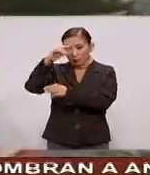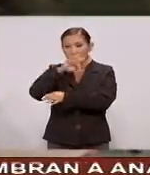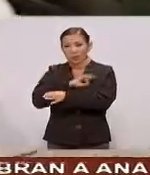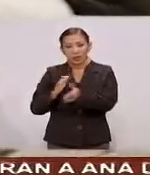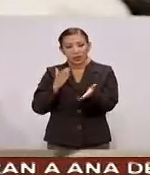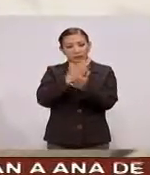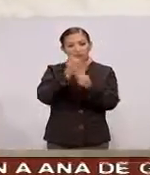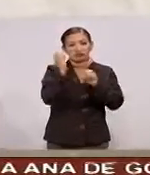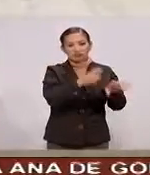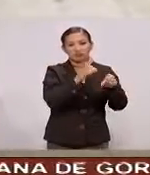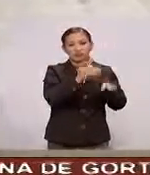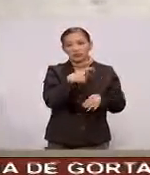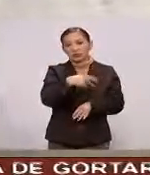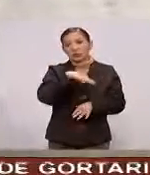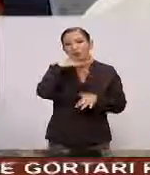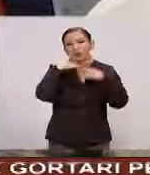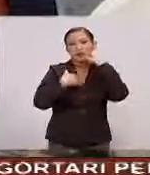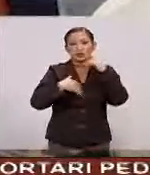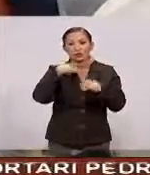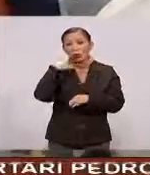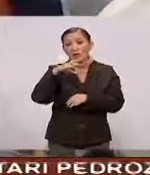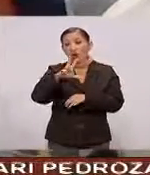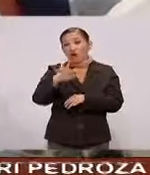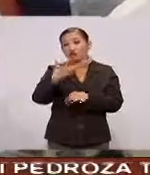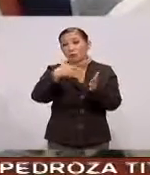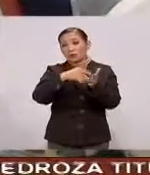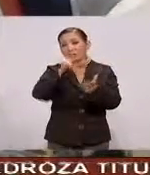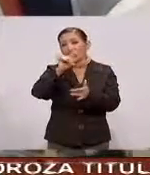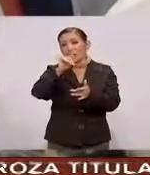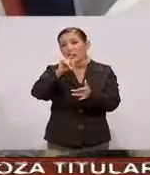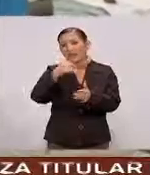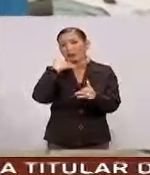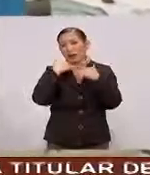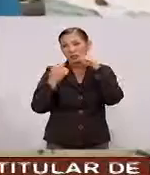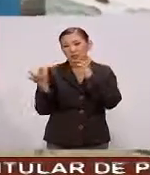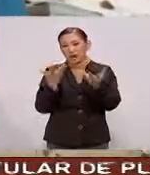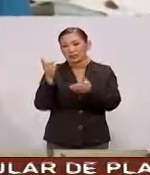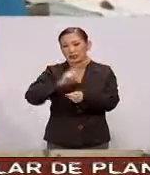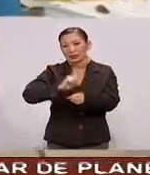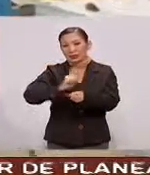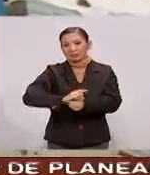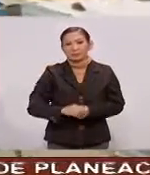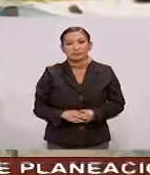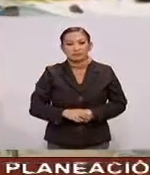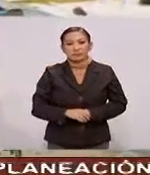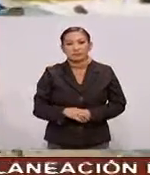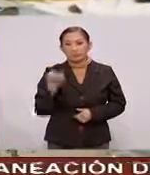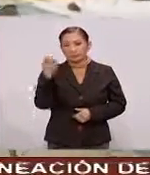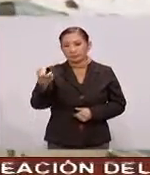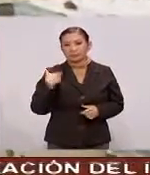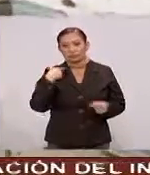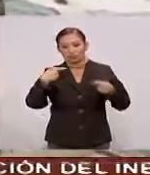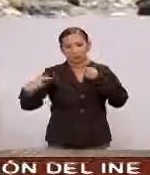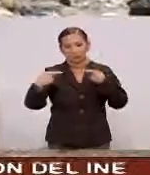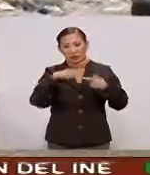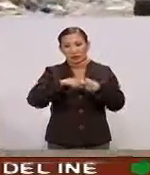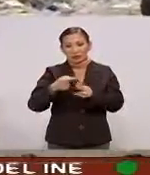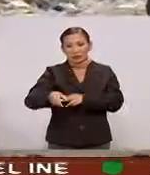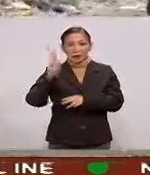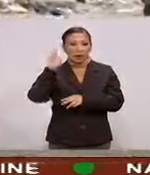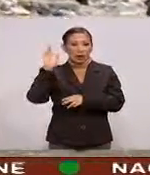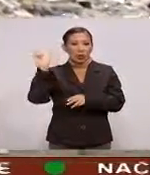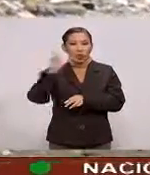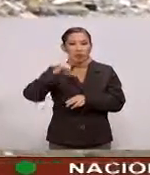pueda seguir llevando Las más de 8 mil toneladas de desechos que genera cada día Esta confrontación comenzó el